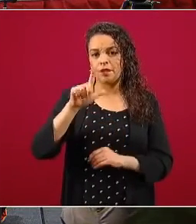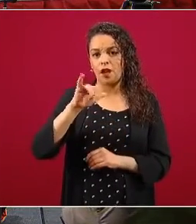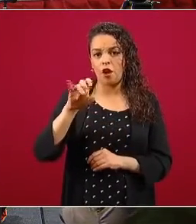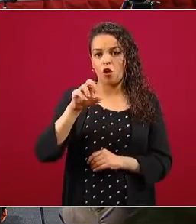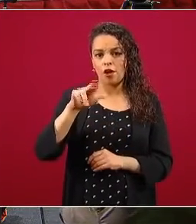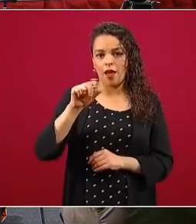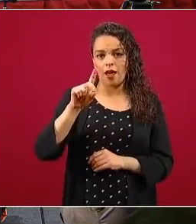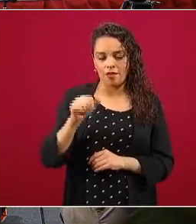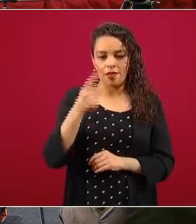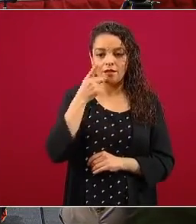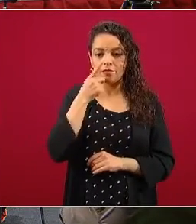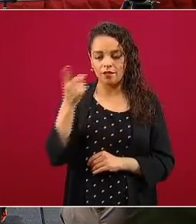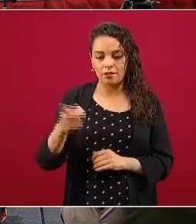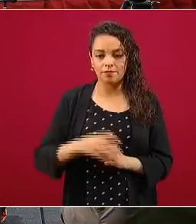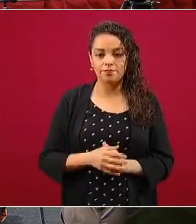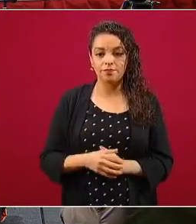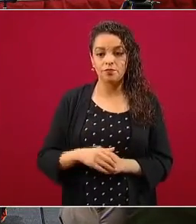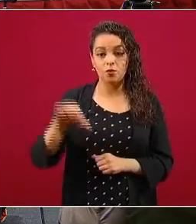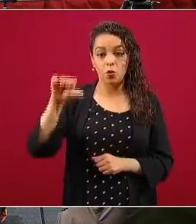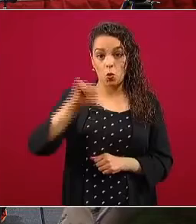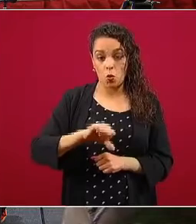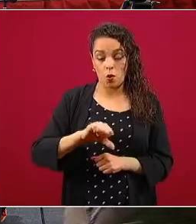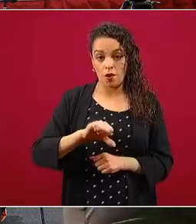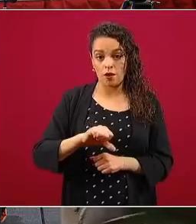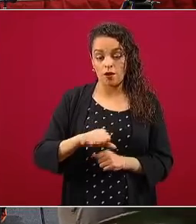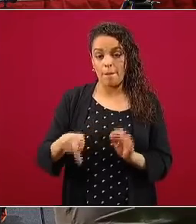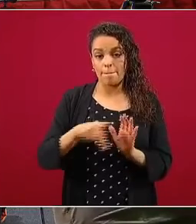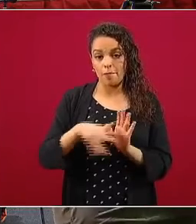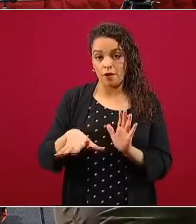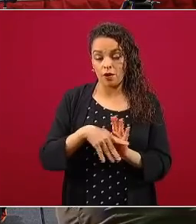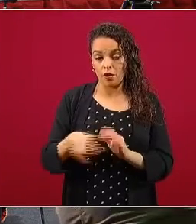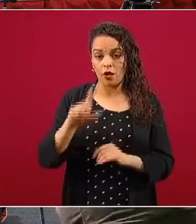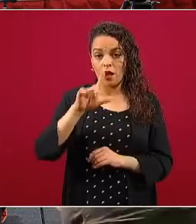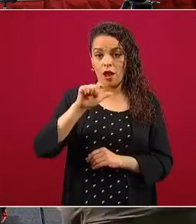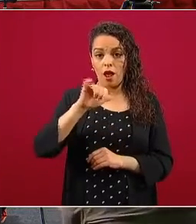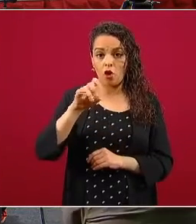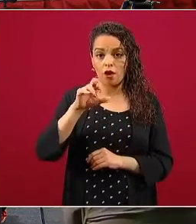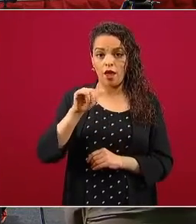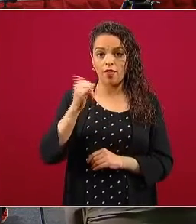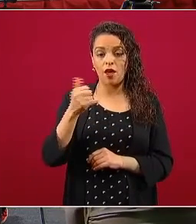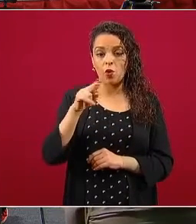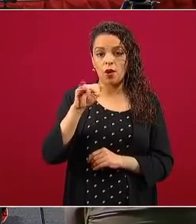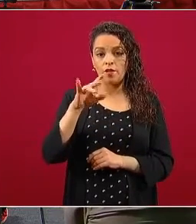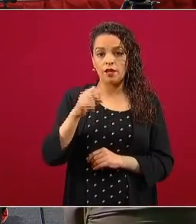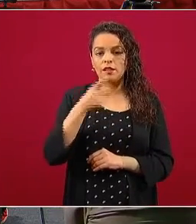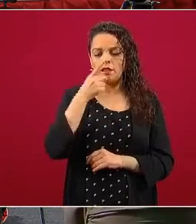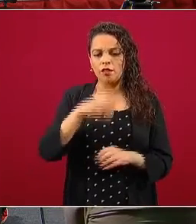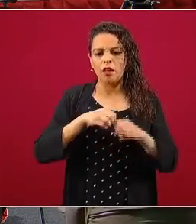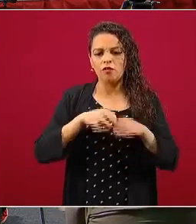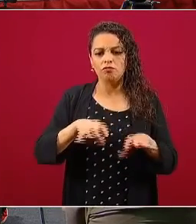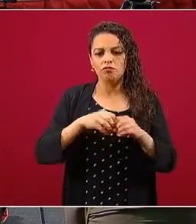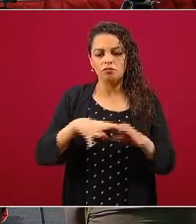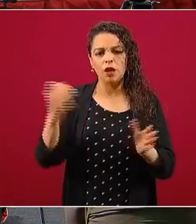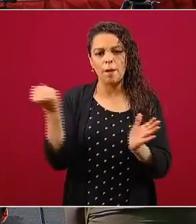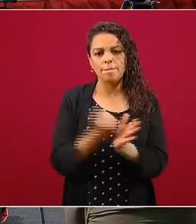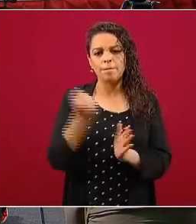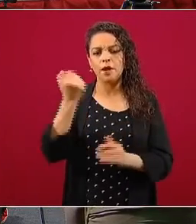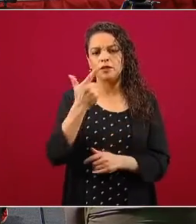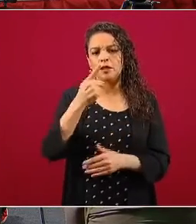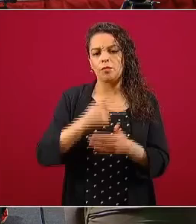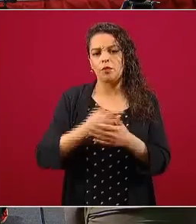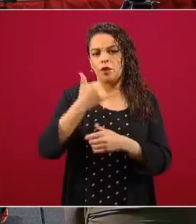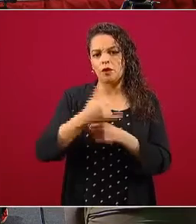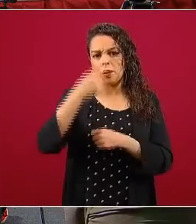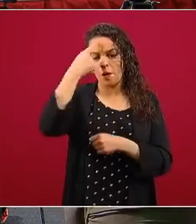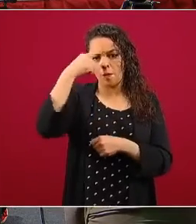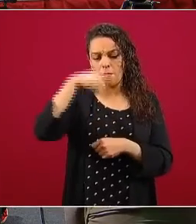Dice, el día de hoy el diario El Universal y La Jornada publican información titulada Aprueban siete proyectos de fracking